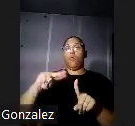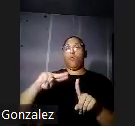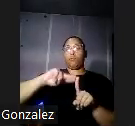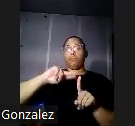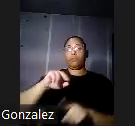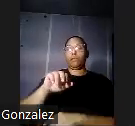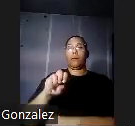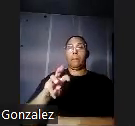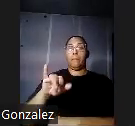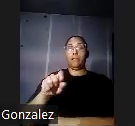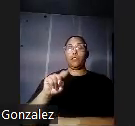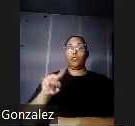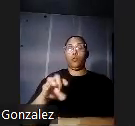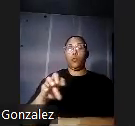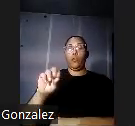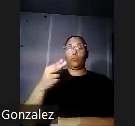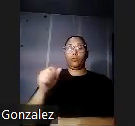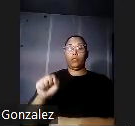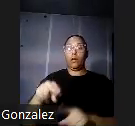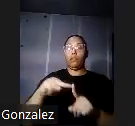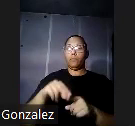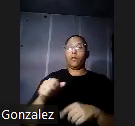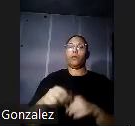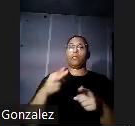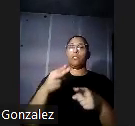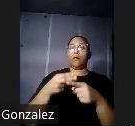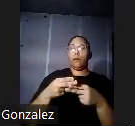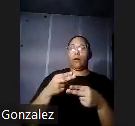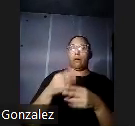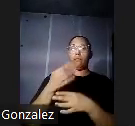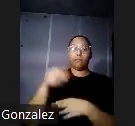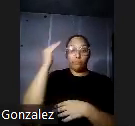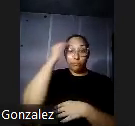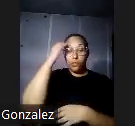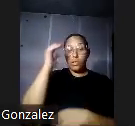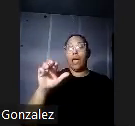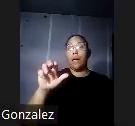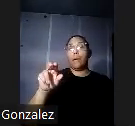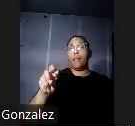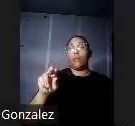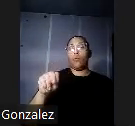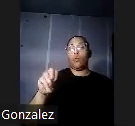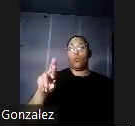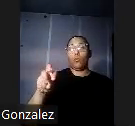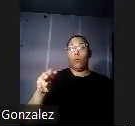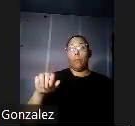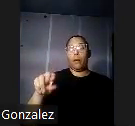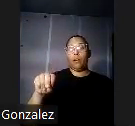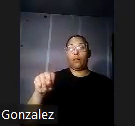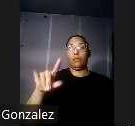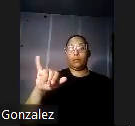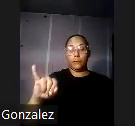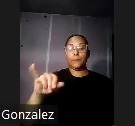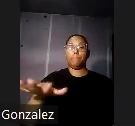sido el Van Derby. Hasta la década de 1950 continuó la armonía en la arquitectura local de las casas de la zona